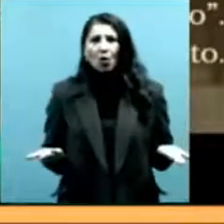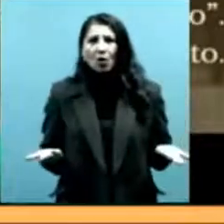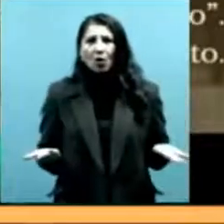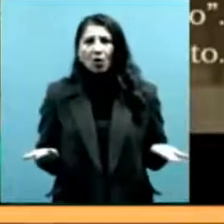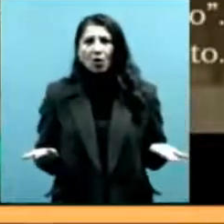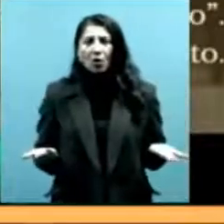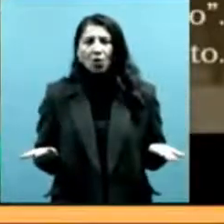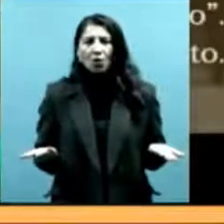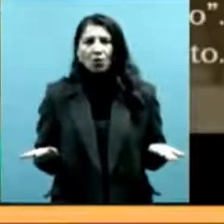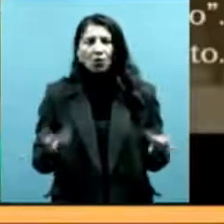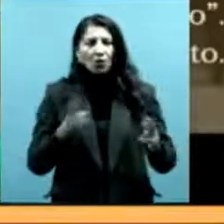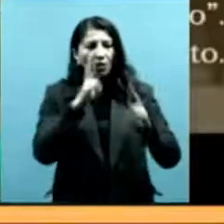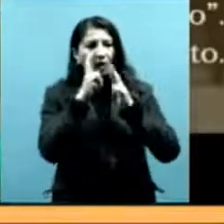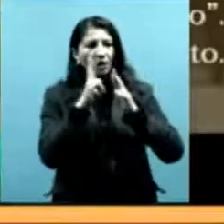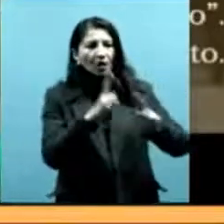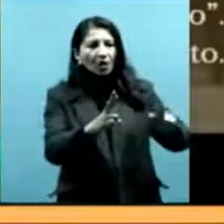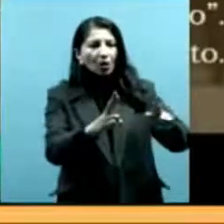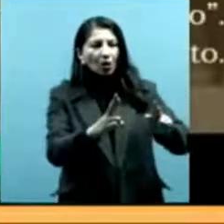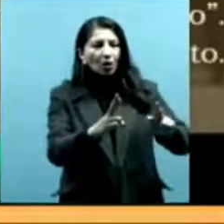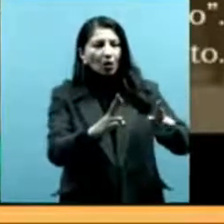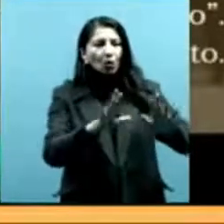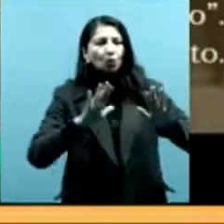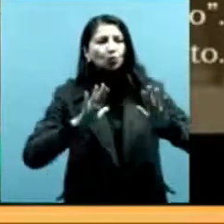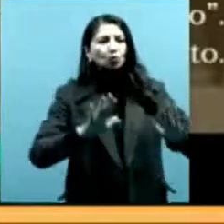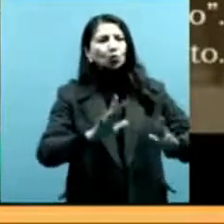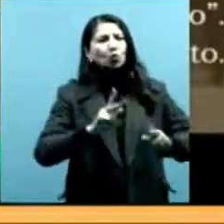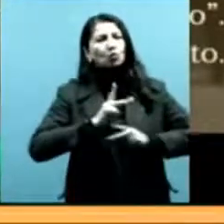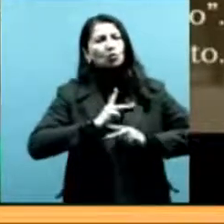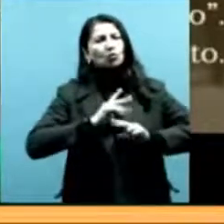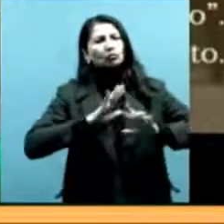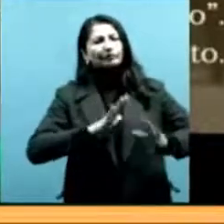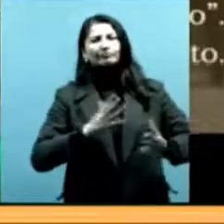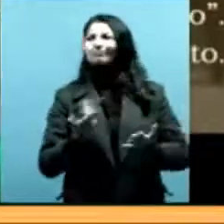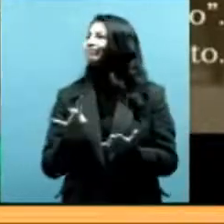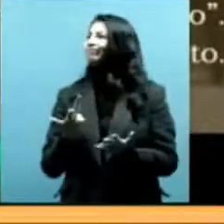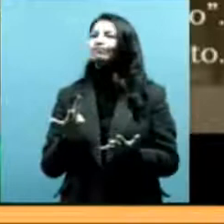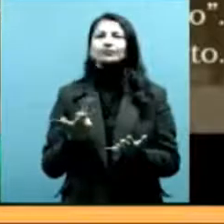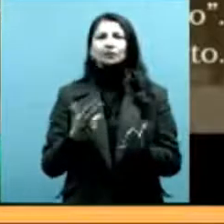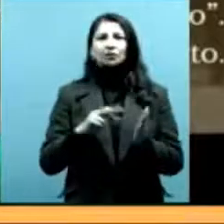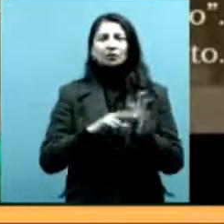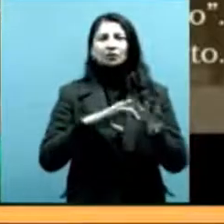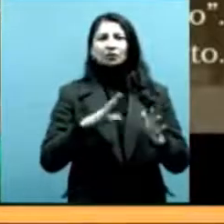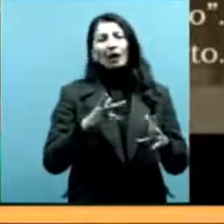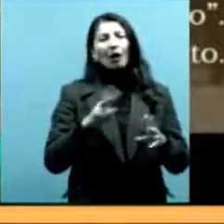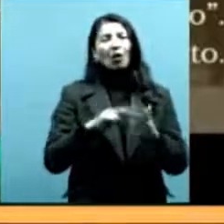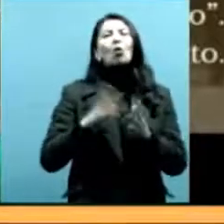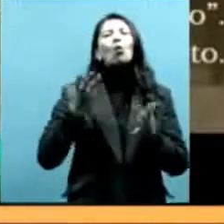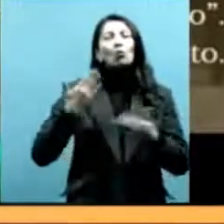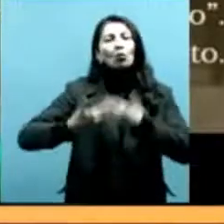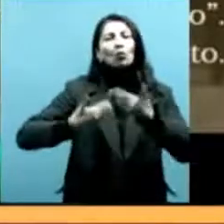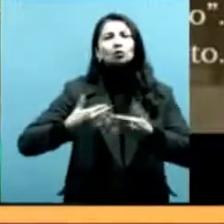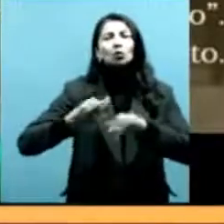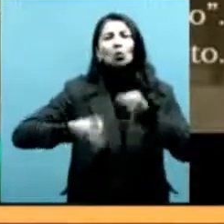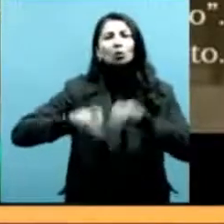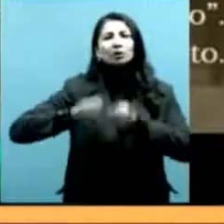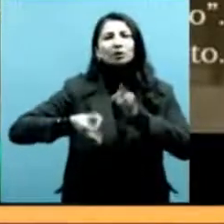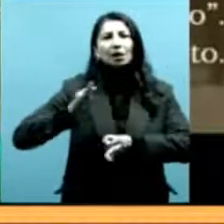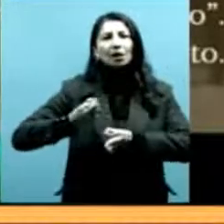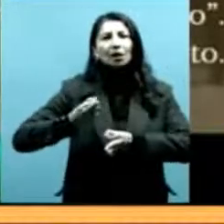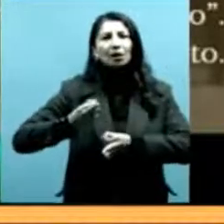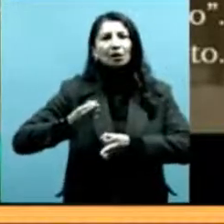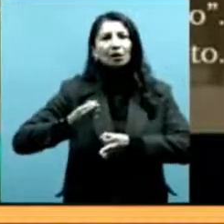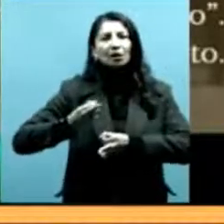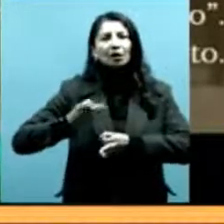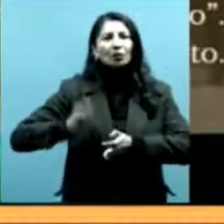dar cuenta del reconocimiento estatal de esa ancestralidad porque eso estaba ausente. Estamos hablando de ese proceso de campos de